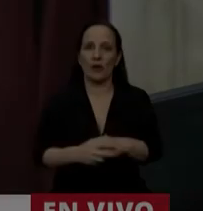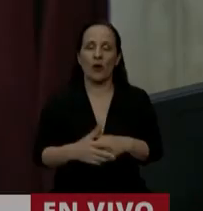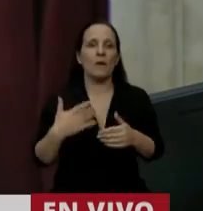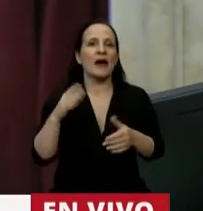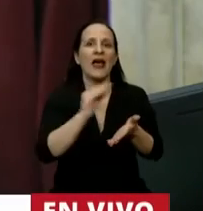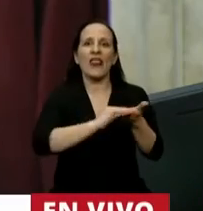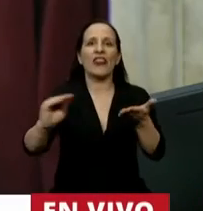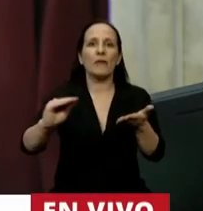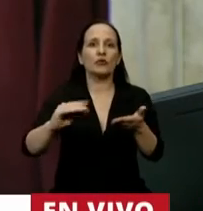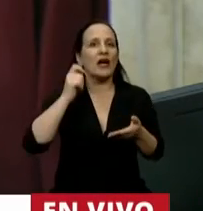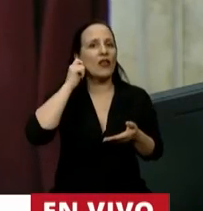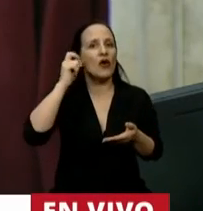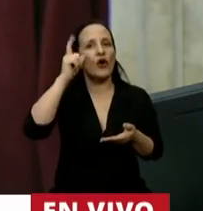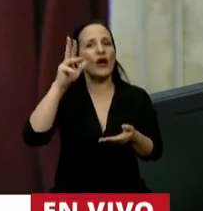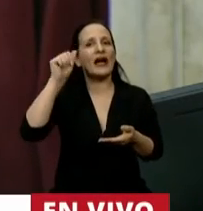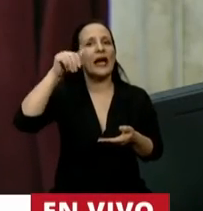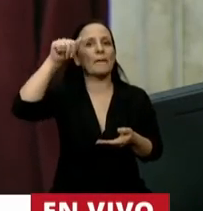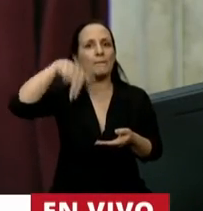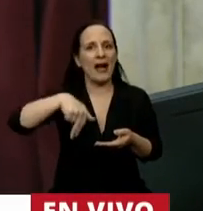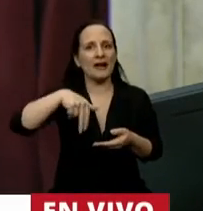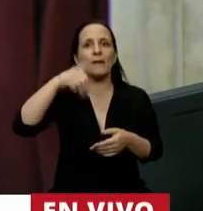Para el diputado Germán Martínez.